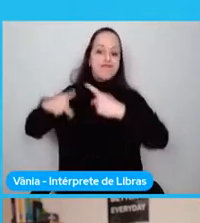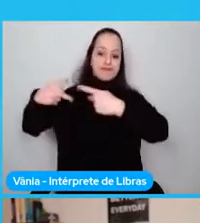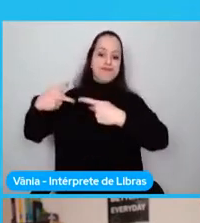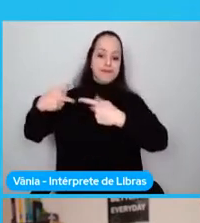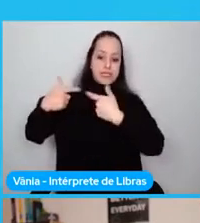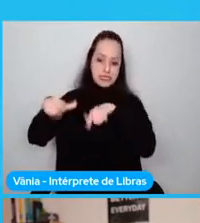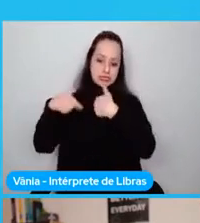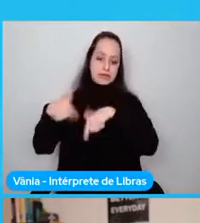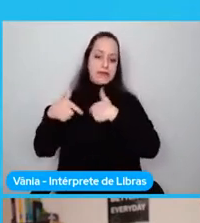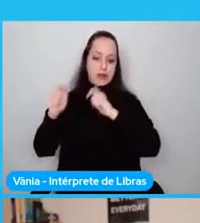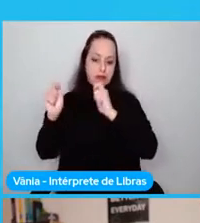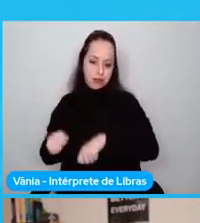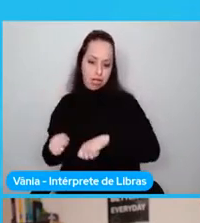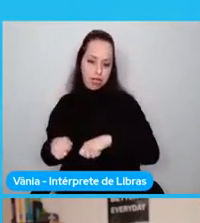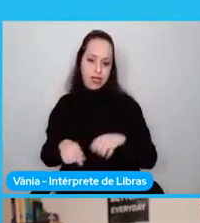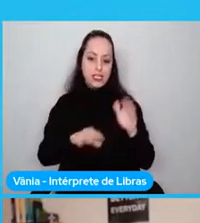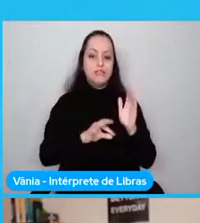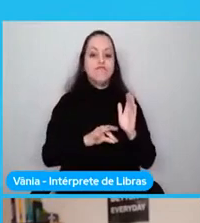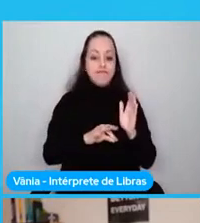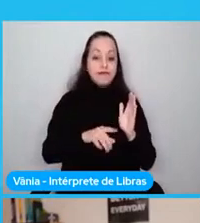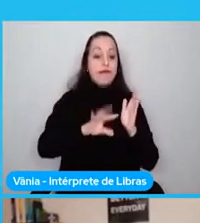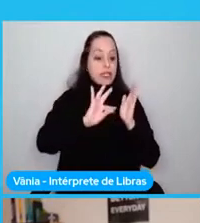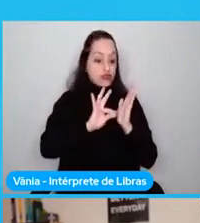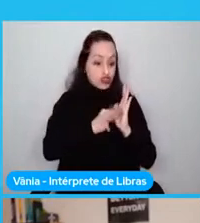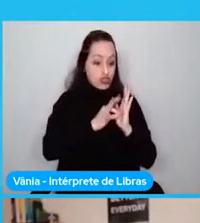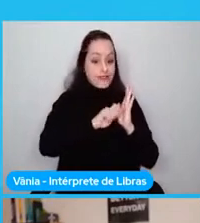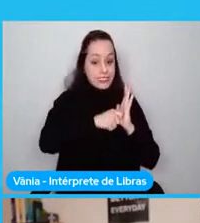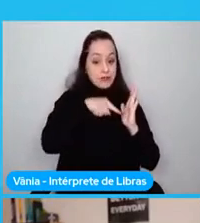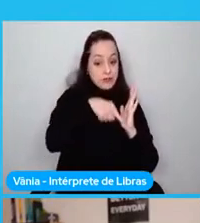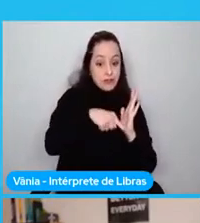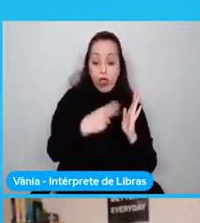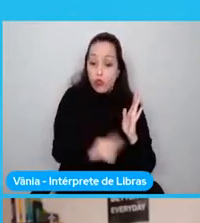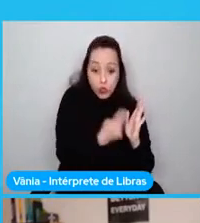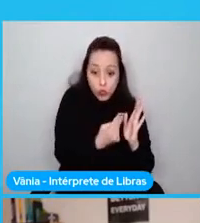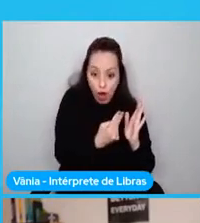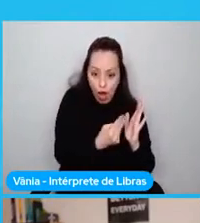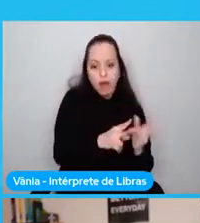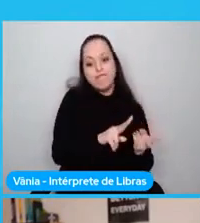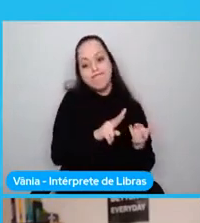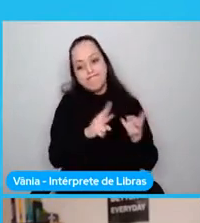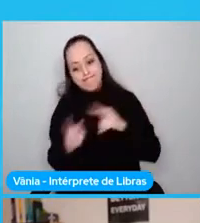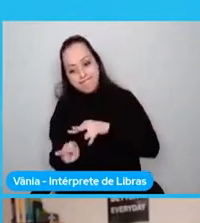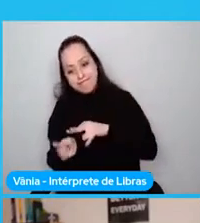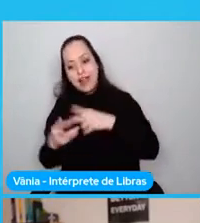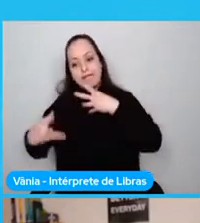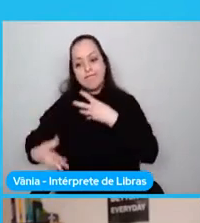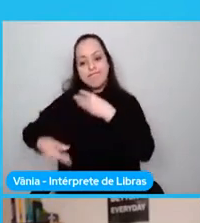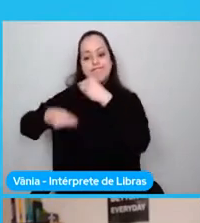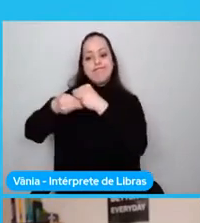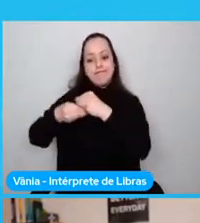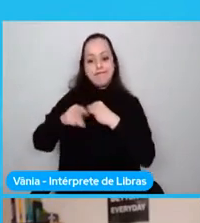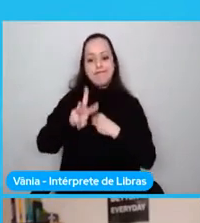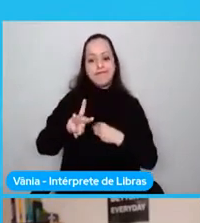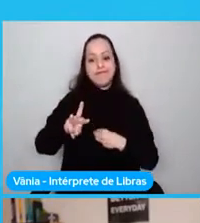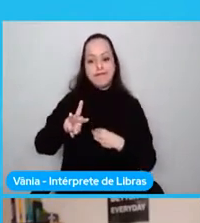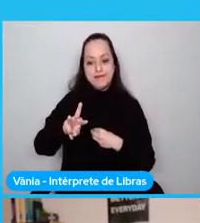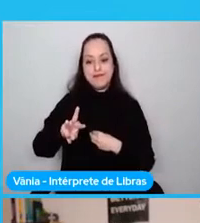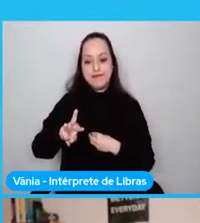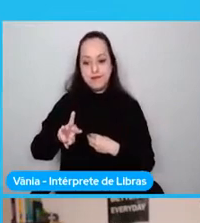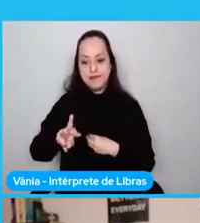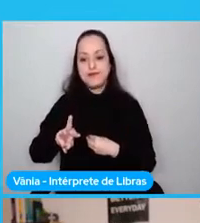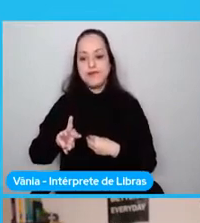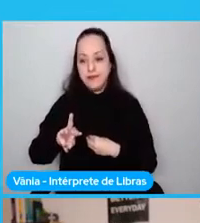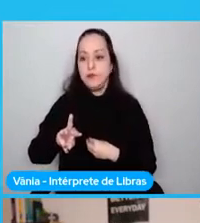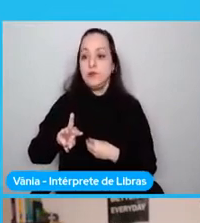JavaScript no puede. Una es que JavaScript es parsing, es un lenguaje parseado. Y estando hablando en una